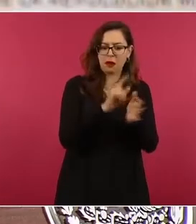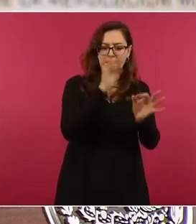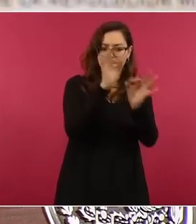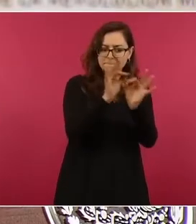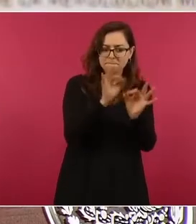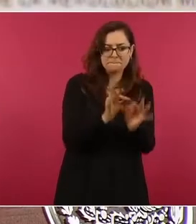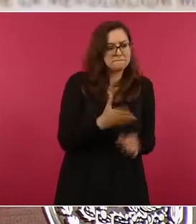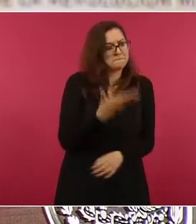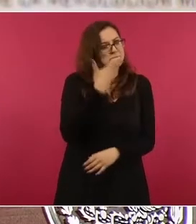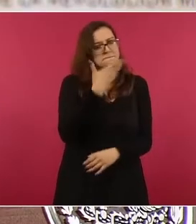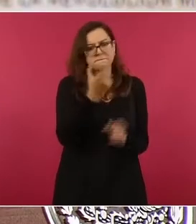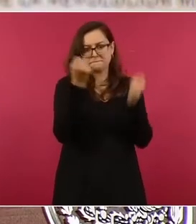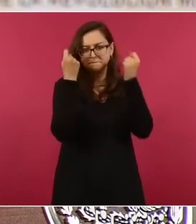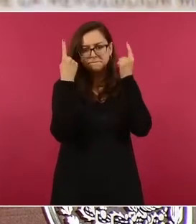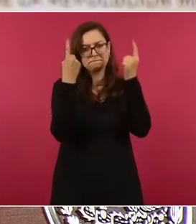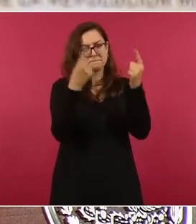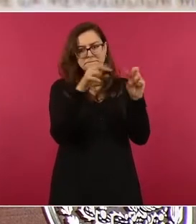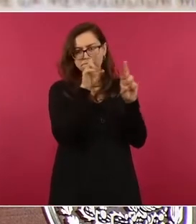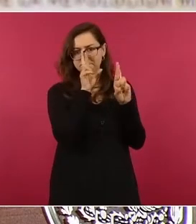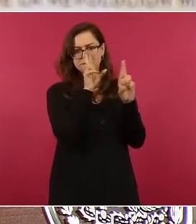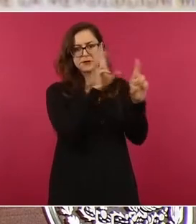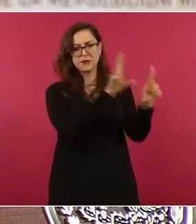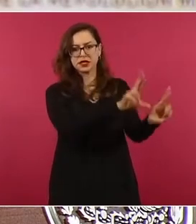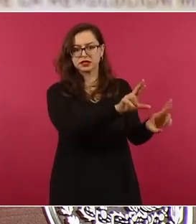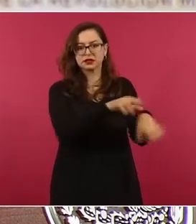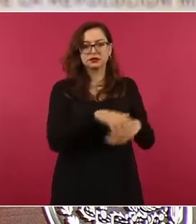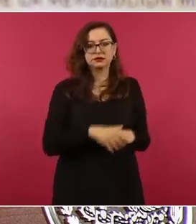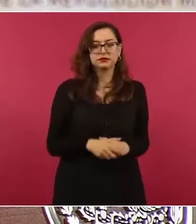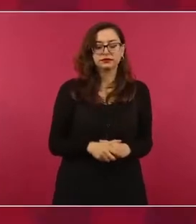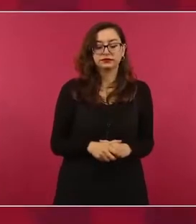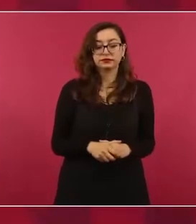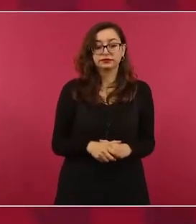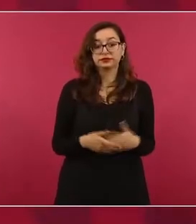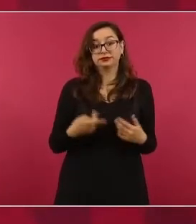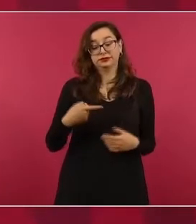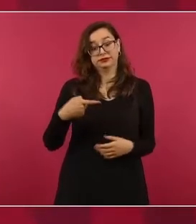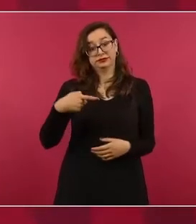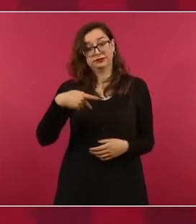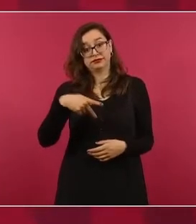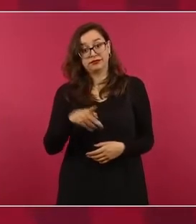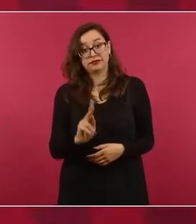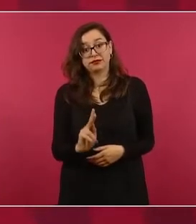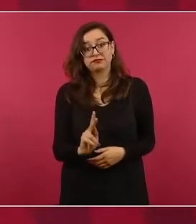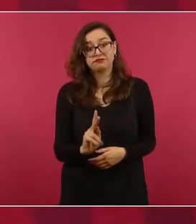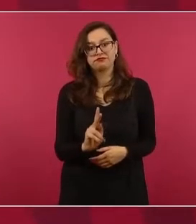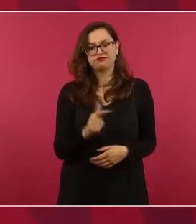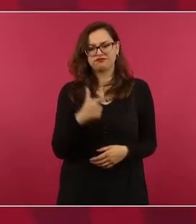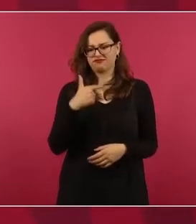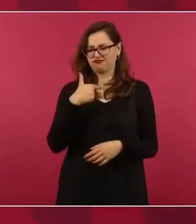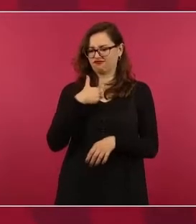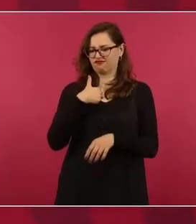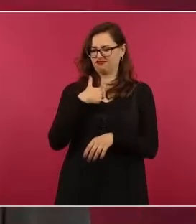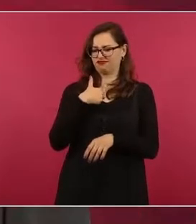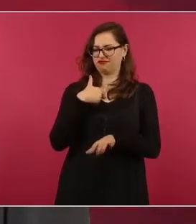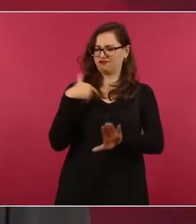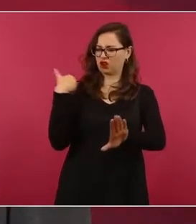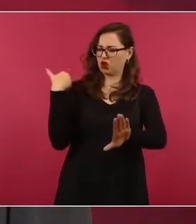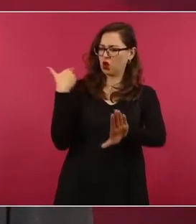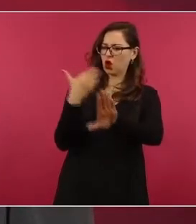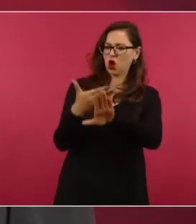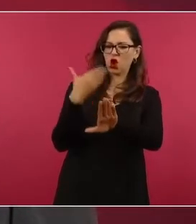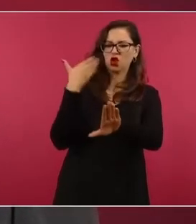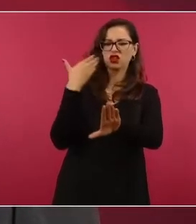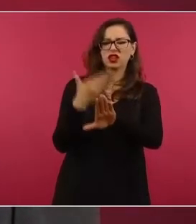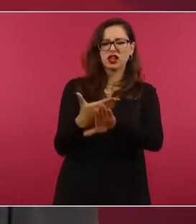respeto. Yo estoy en contra, siempre voy a estar en contra